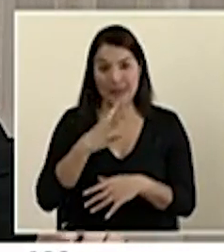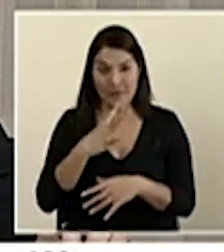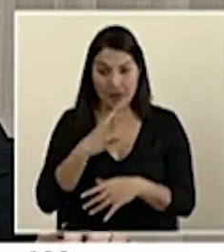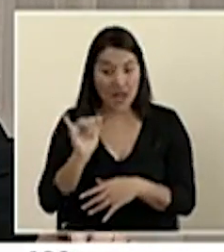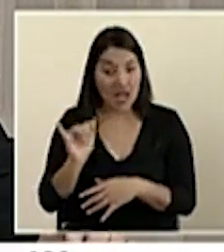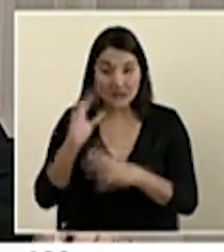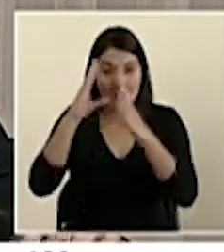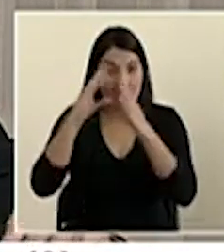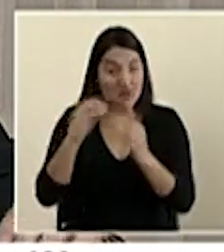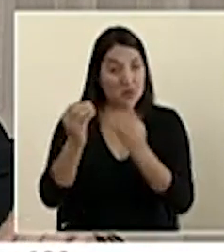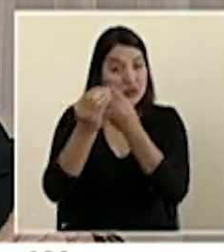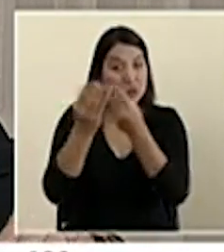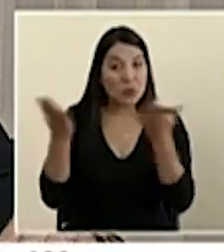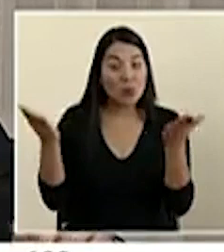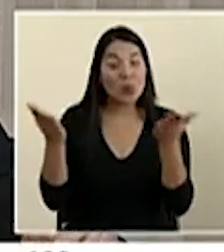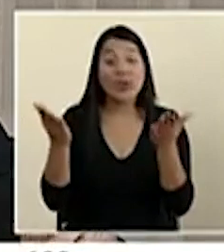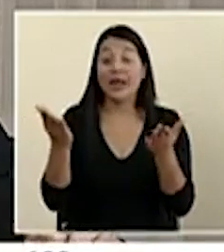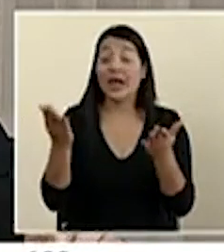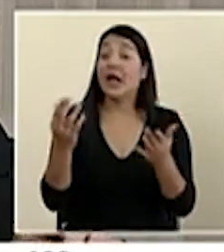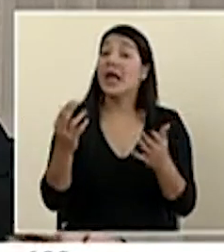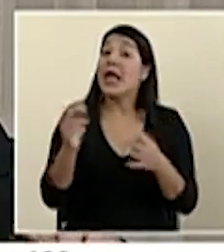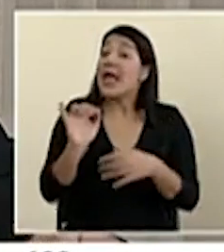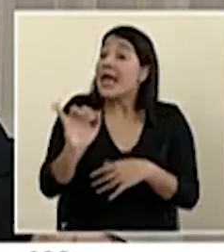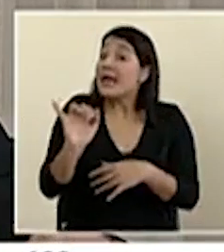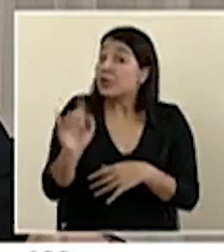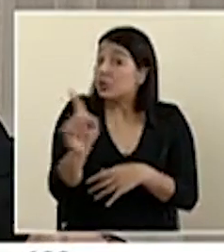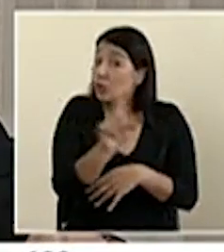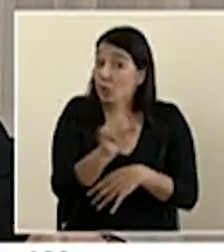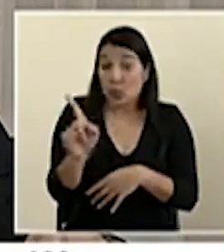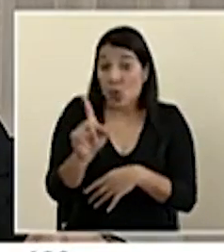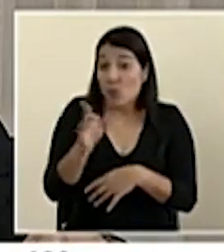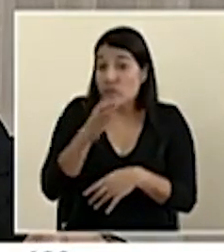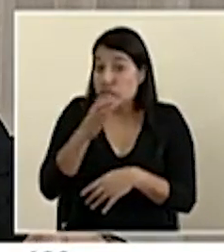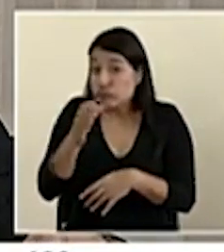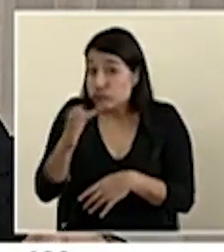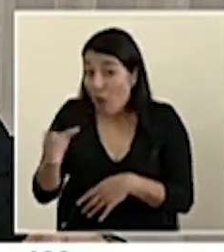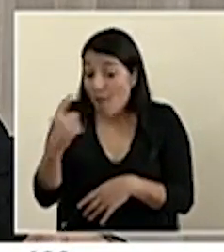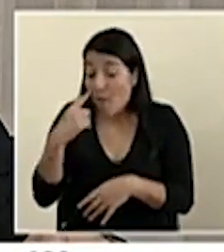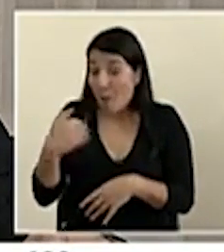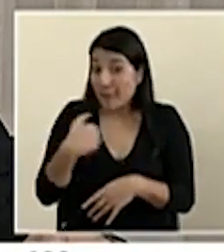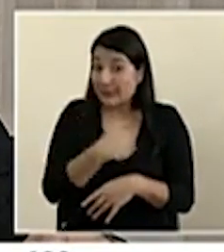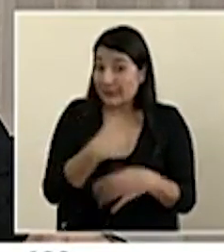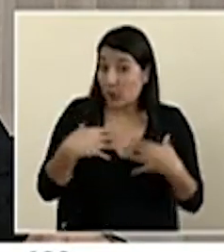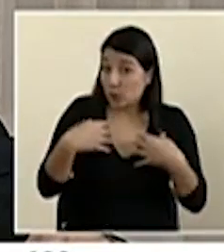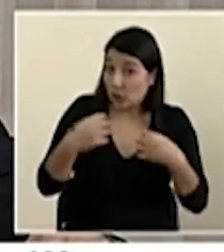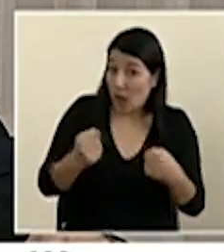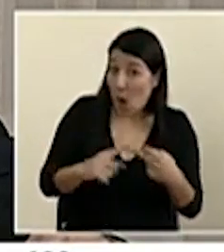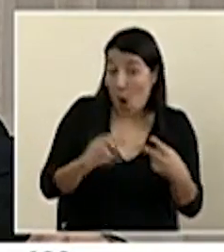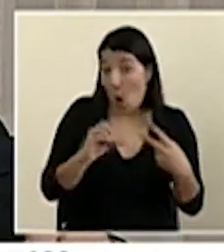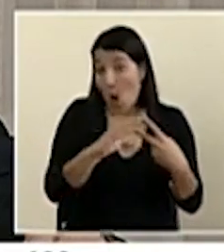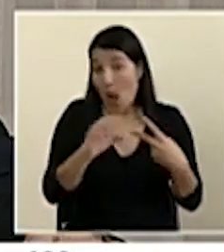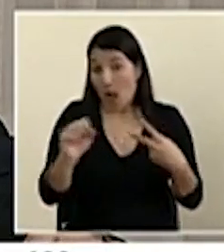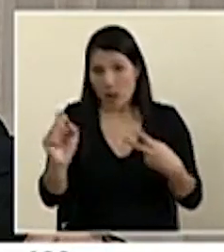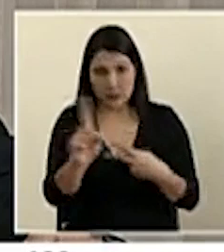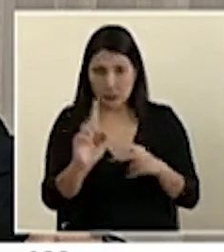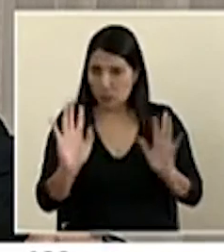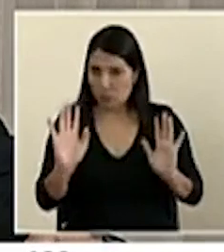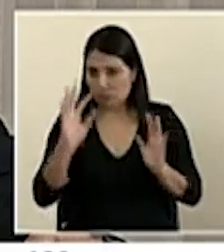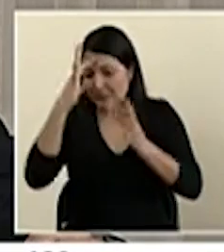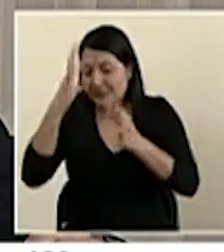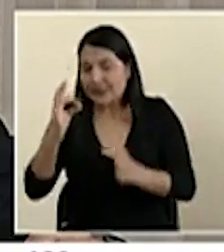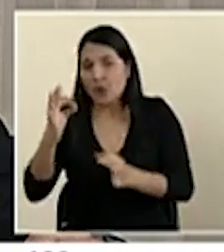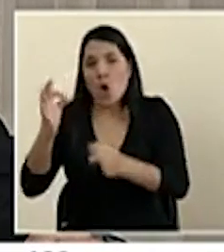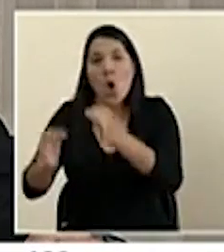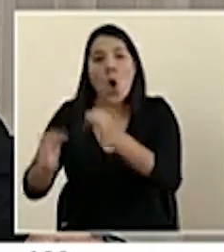pública, lo que puedo referirme yo es que eso obedece no a una recomendación de salud, sino de los jueces de ejecución de pena de valorar